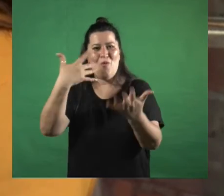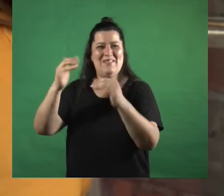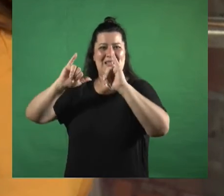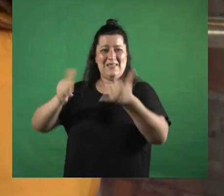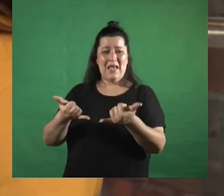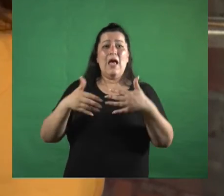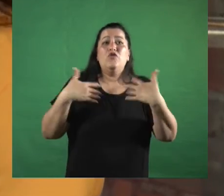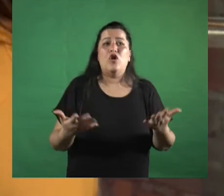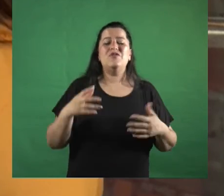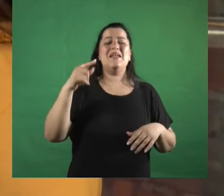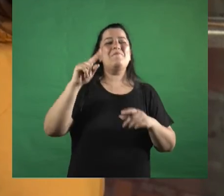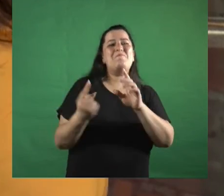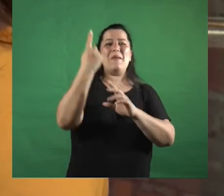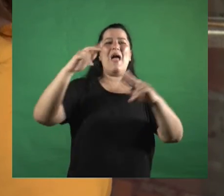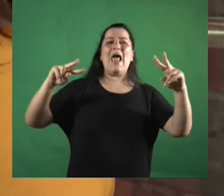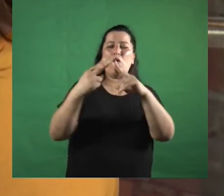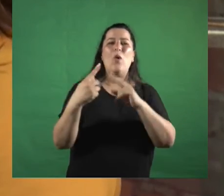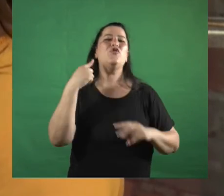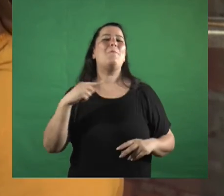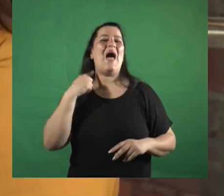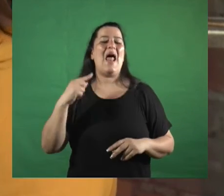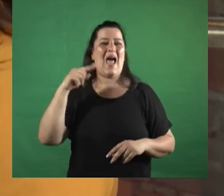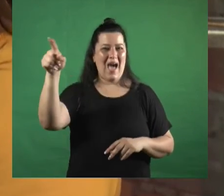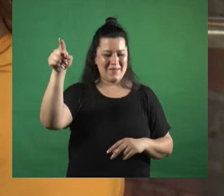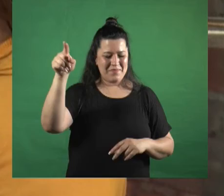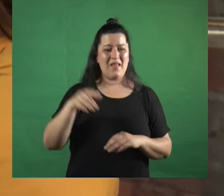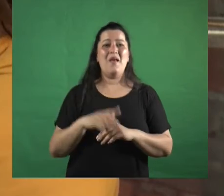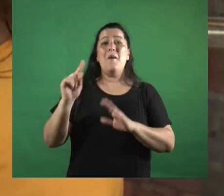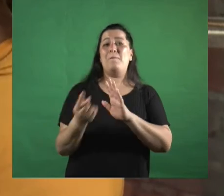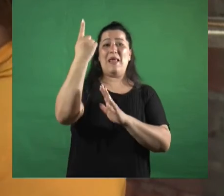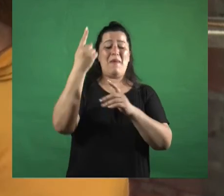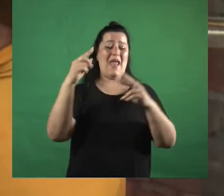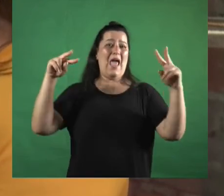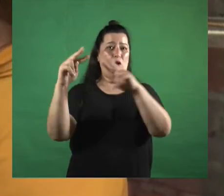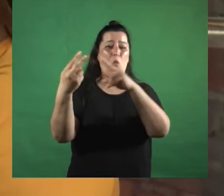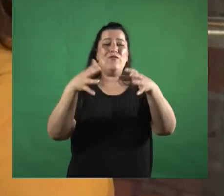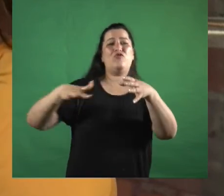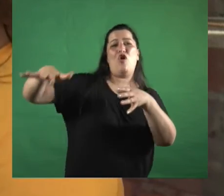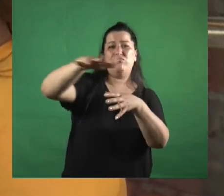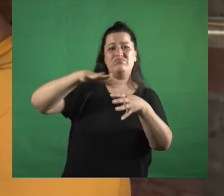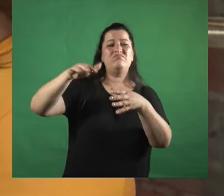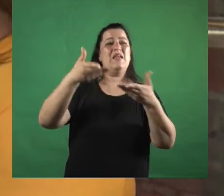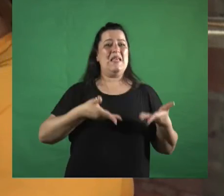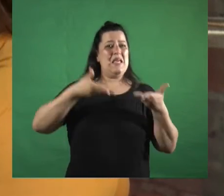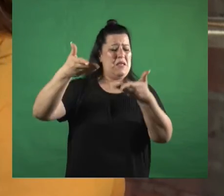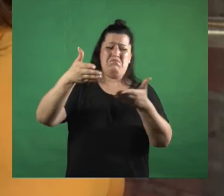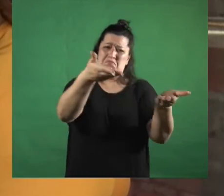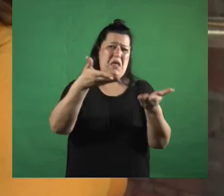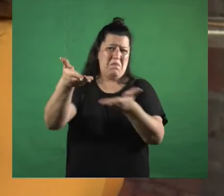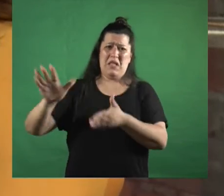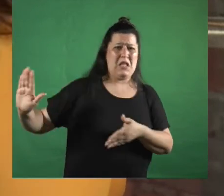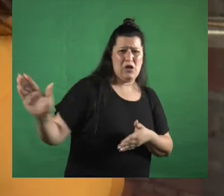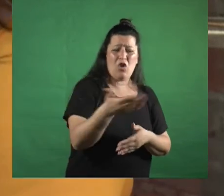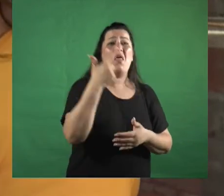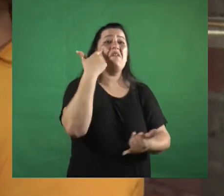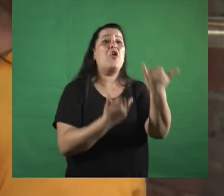en Paraná el primer encuentro de la comunidad a la que vamos a estar invitando a todos contá un poco